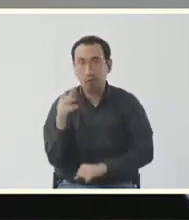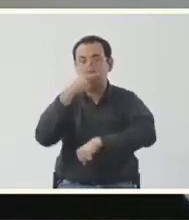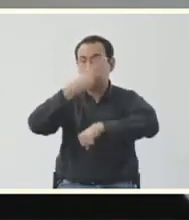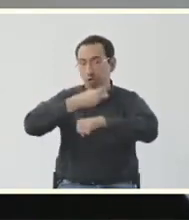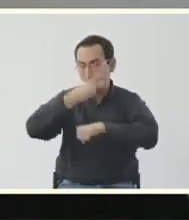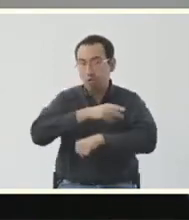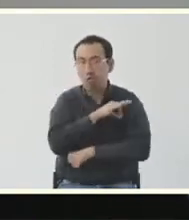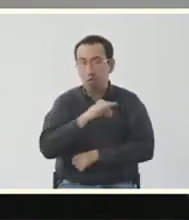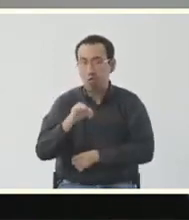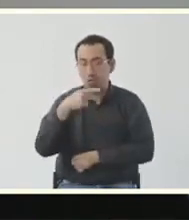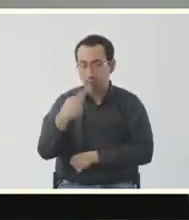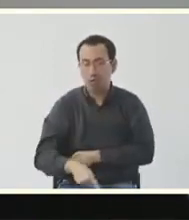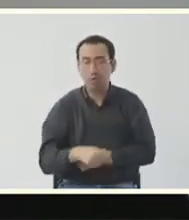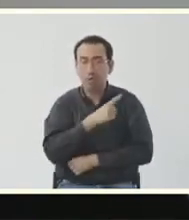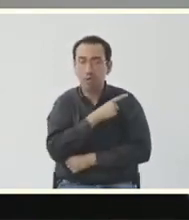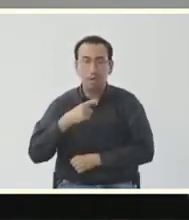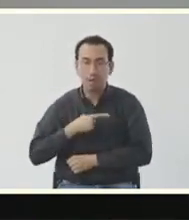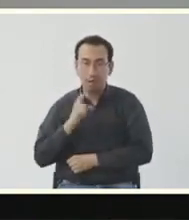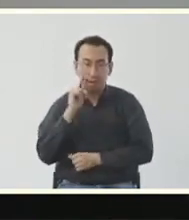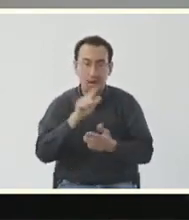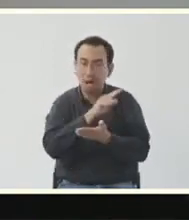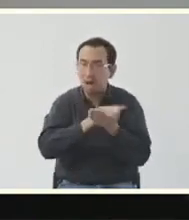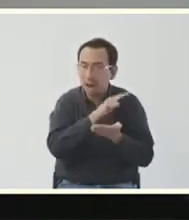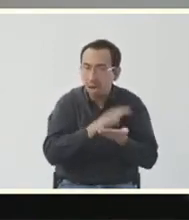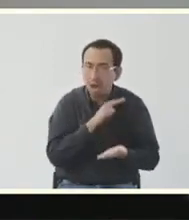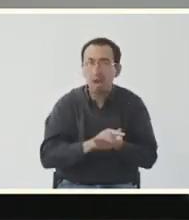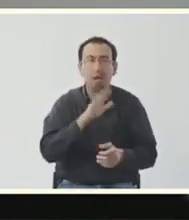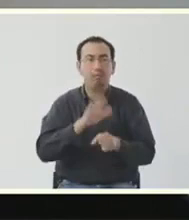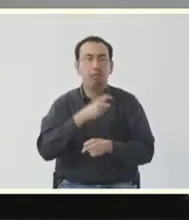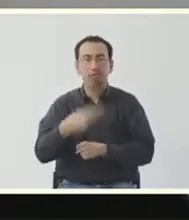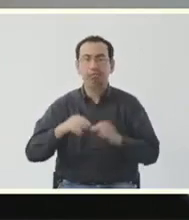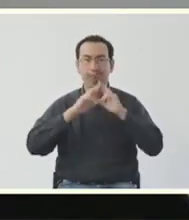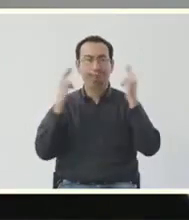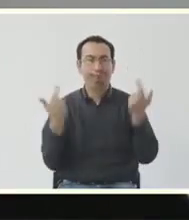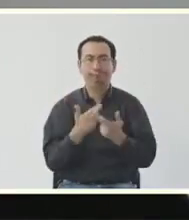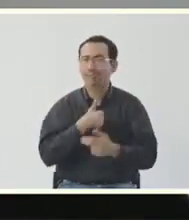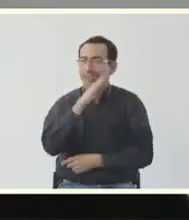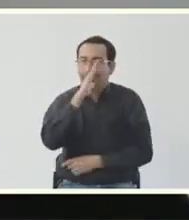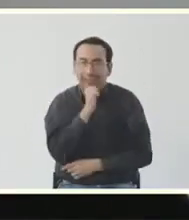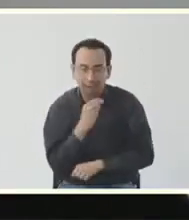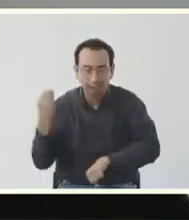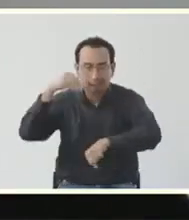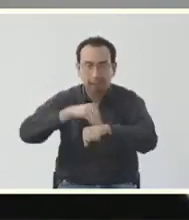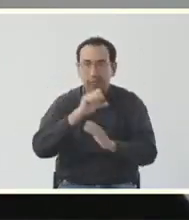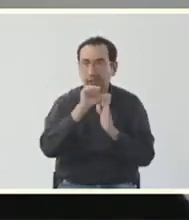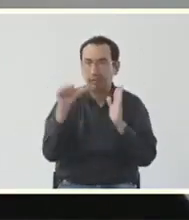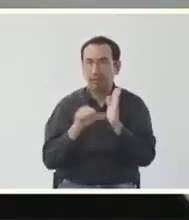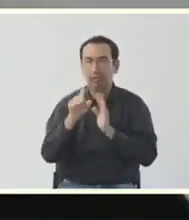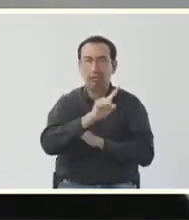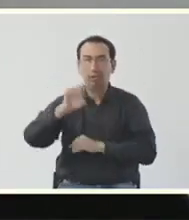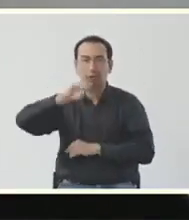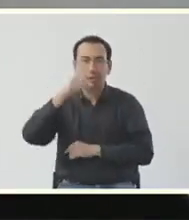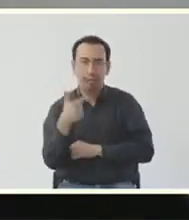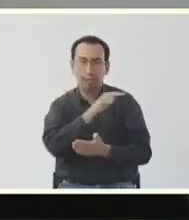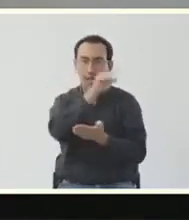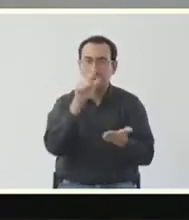sus actuaciones este órgano electoral debe observar el principio de legalidad, por lo que este consejo se encuentra impedido para inaplicar lo dispuesto en el artículo 297